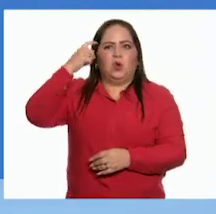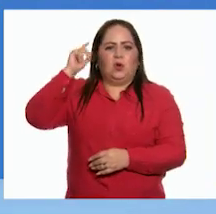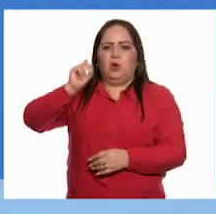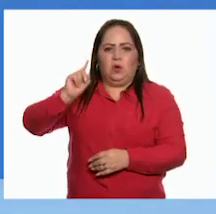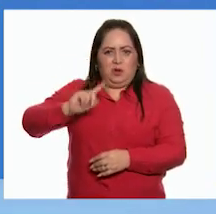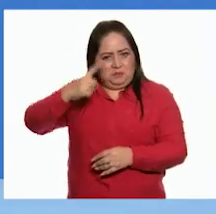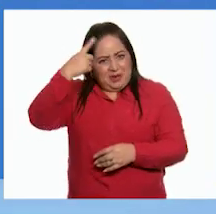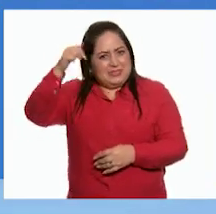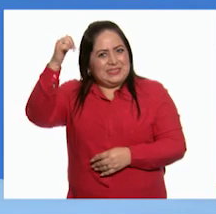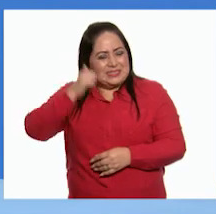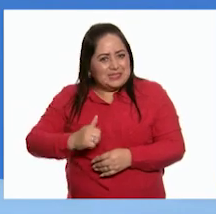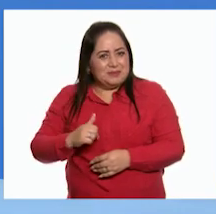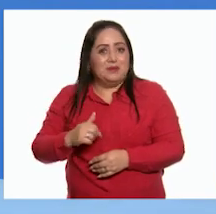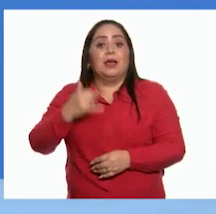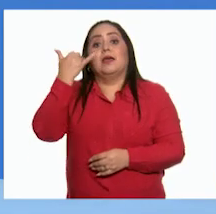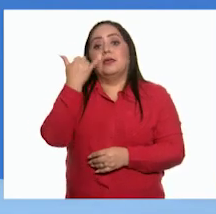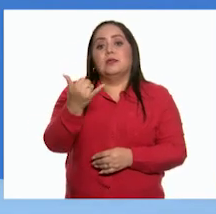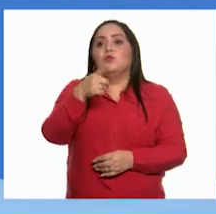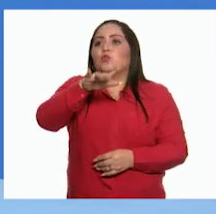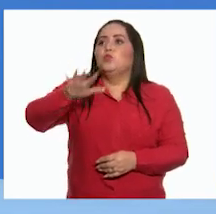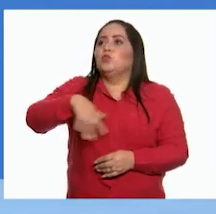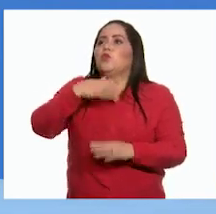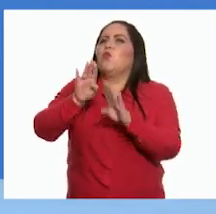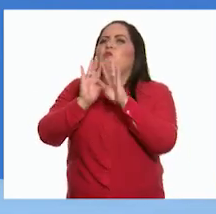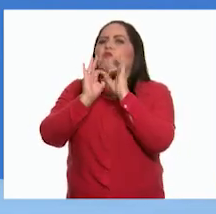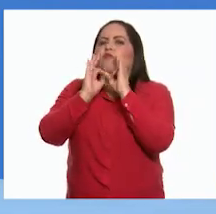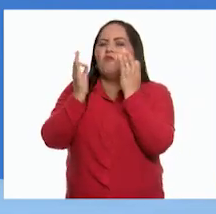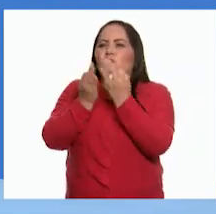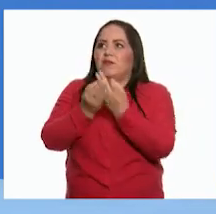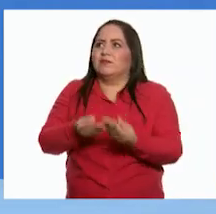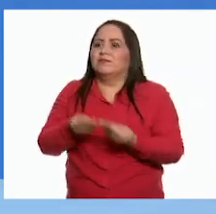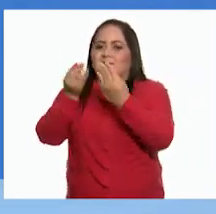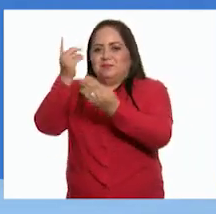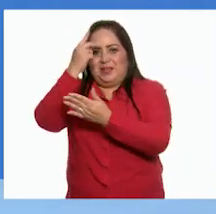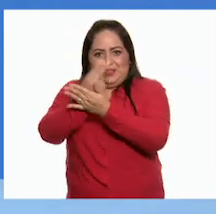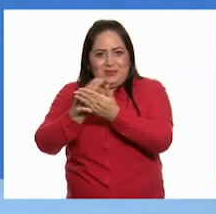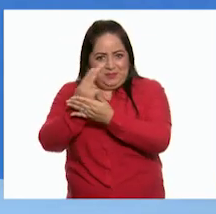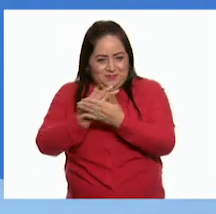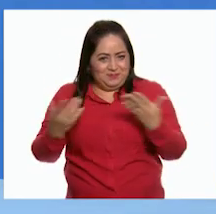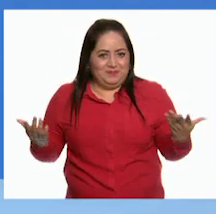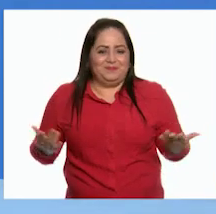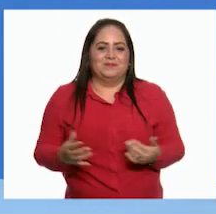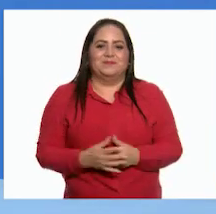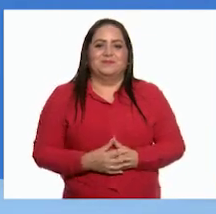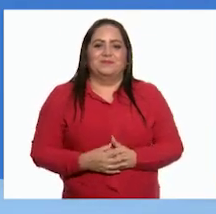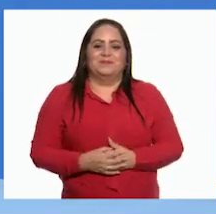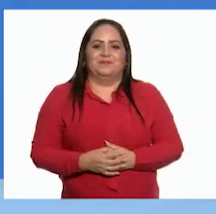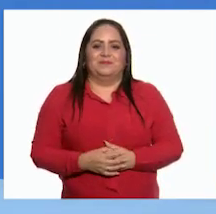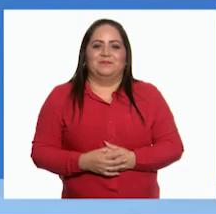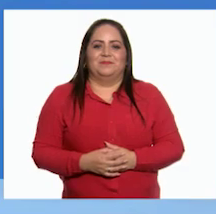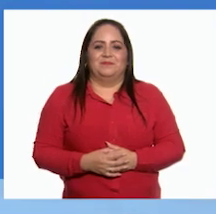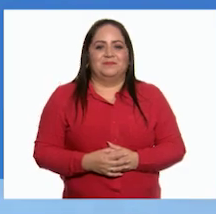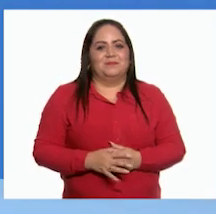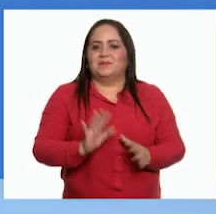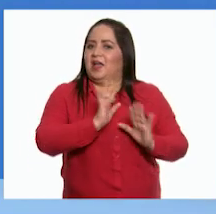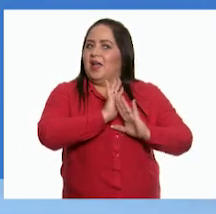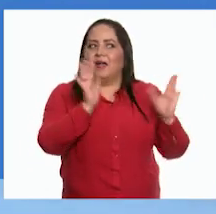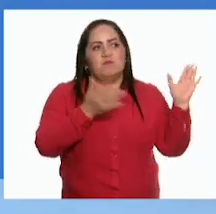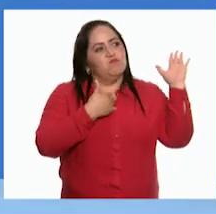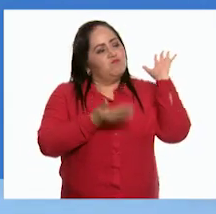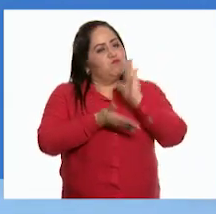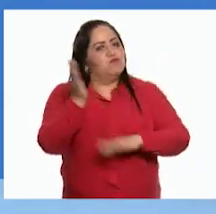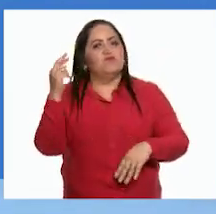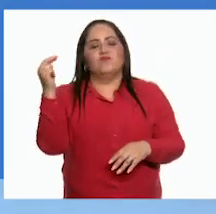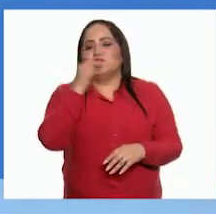Y de cualquier manera Busca la forma De hacerle llegar el dibujo ¡Hasta la próxima!